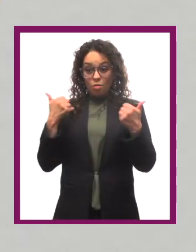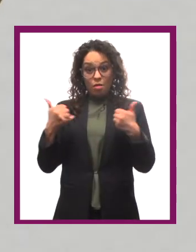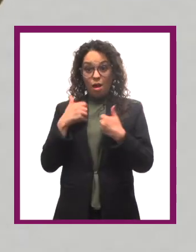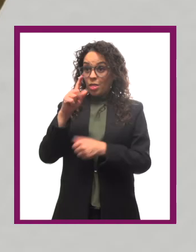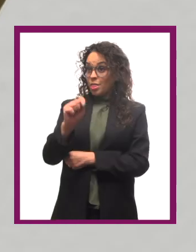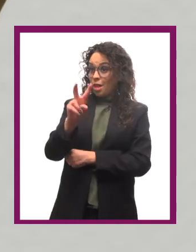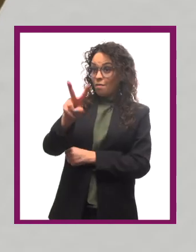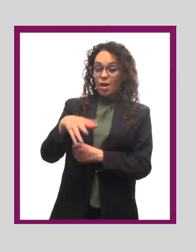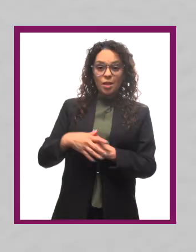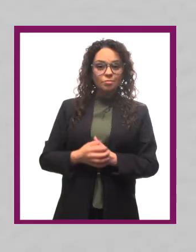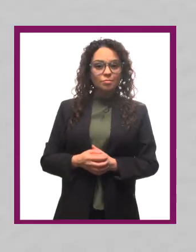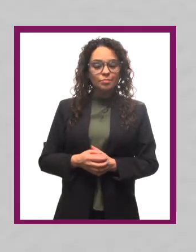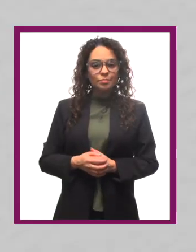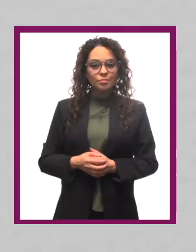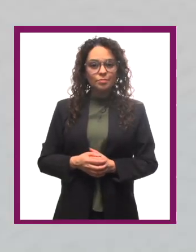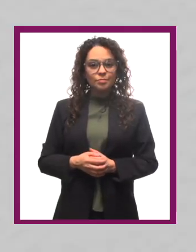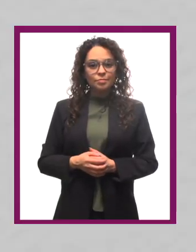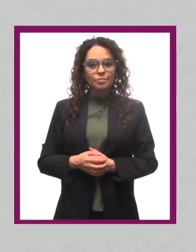Jóvenes en TV.